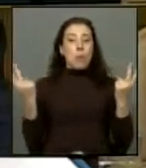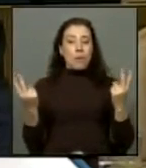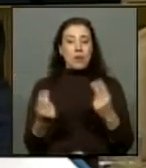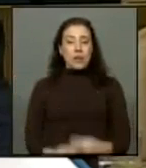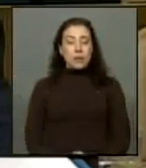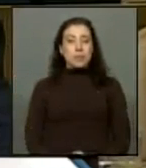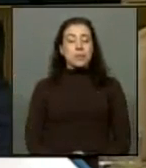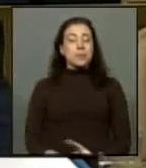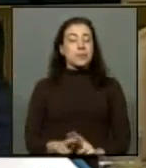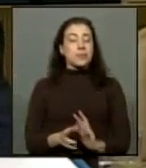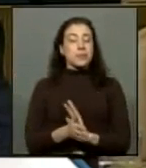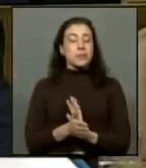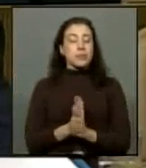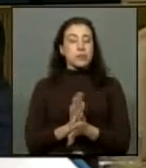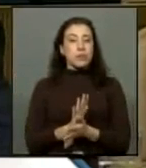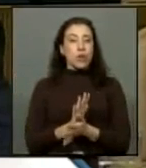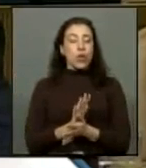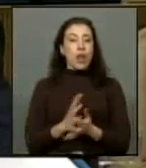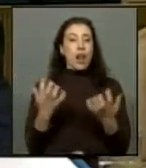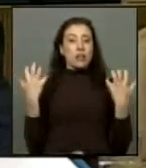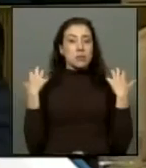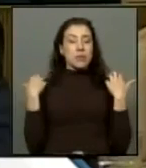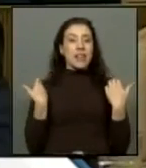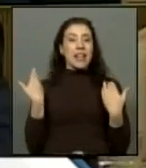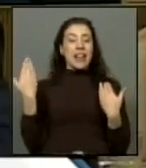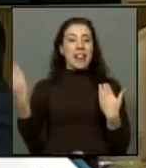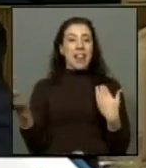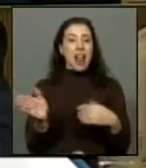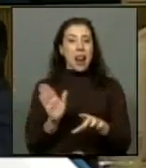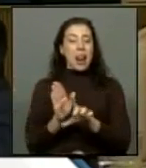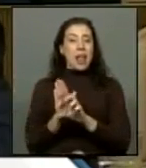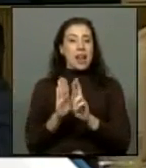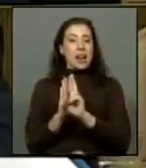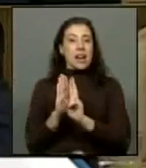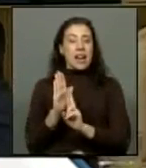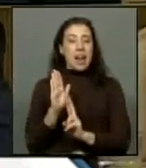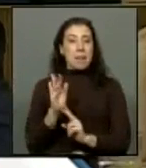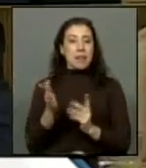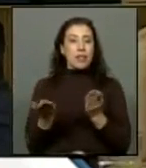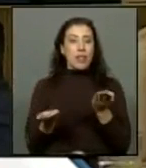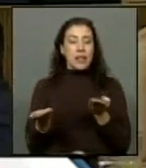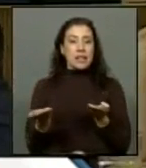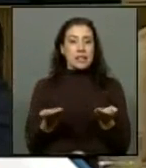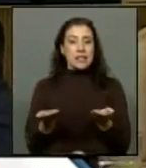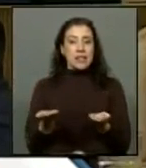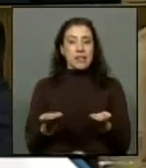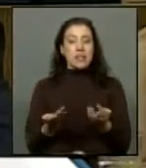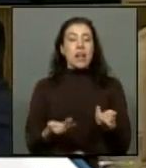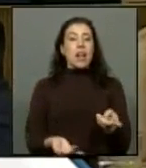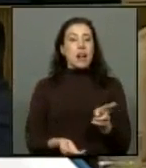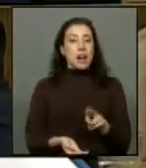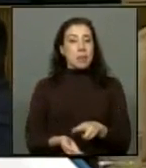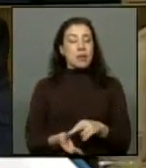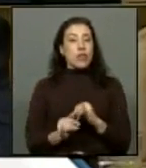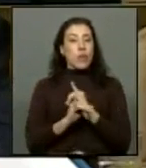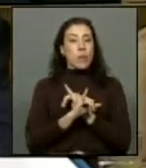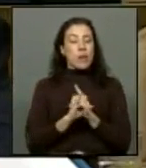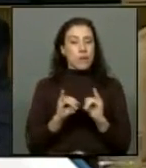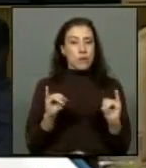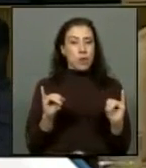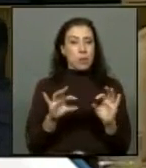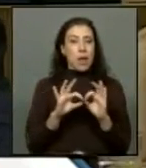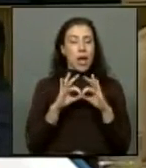Que aplique todas las atribuciones que le entrega la ley y el reglamento de ese servicio. Y vuelva a enviar un informe